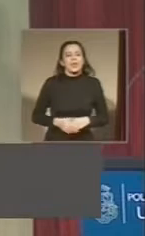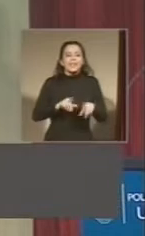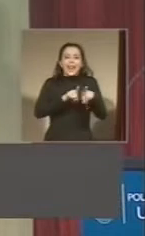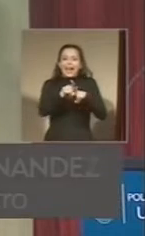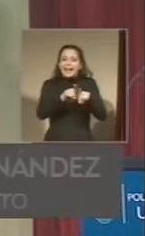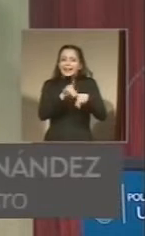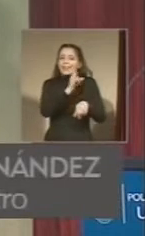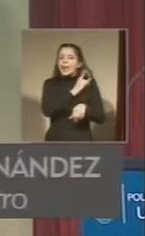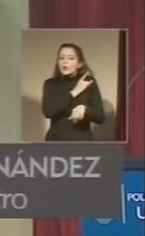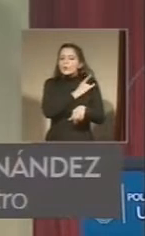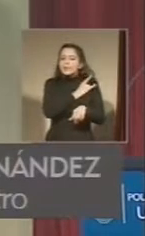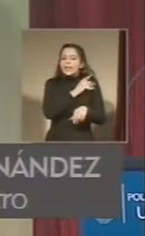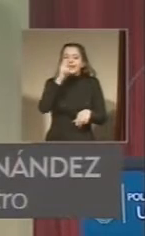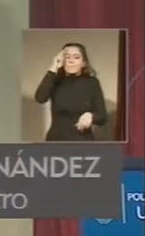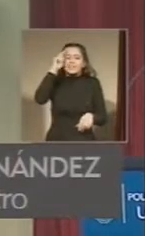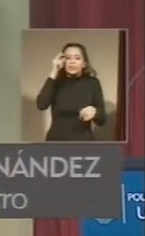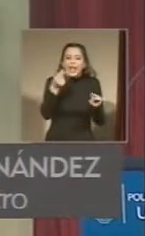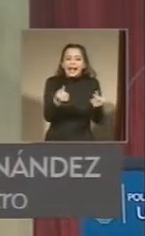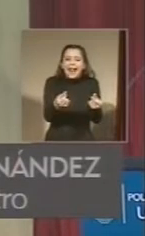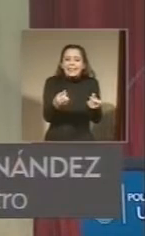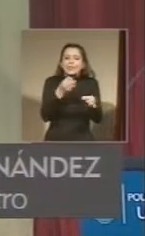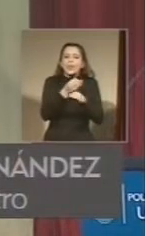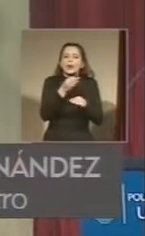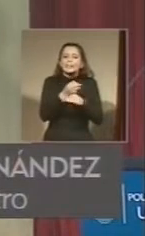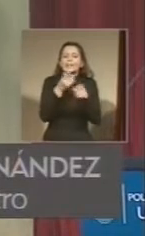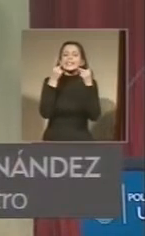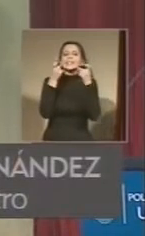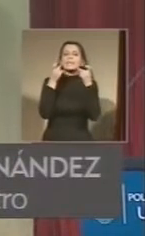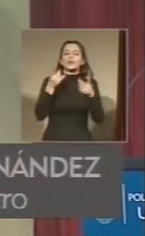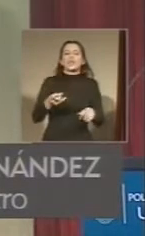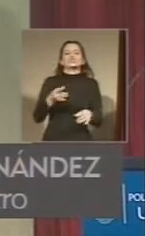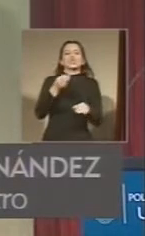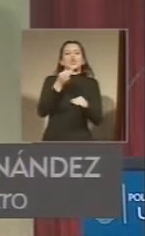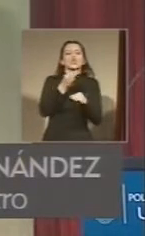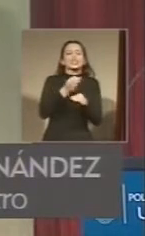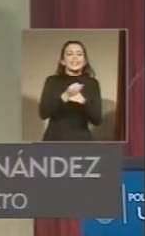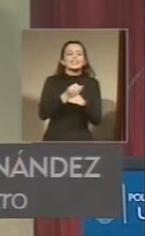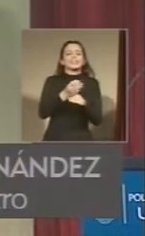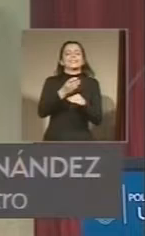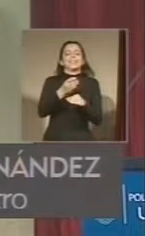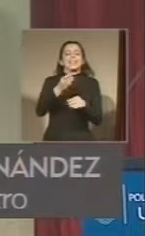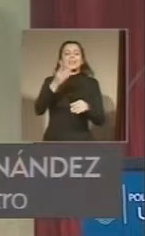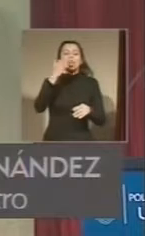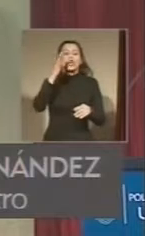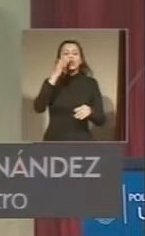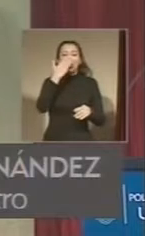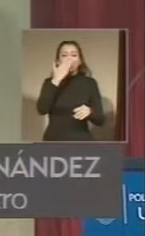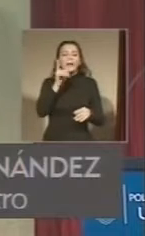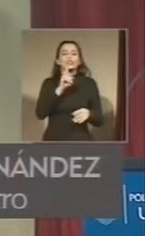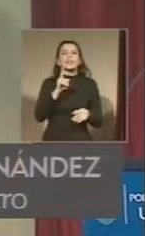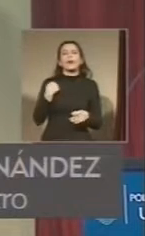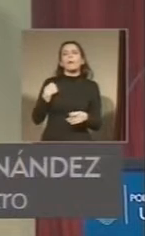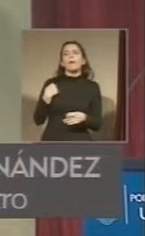educativa. Necesitamos que los docentes de Córdoba no sean invitados de piedra,